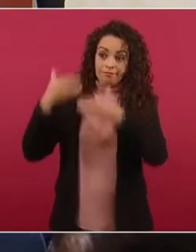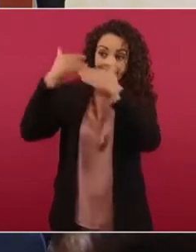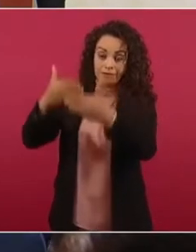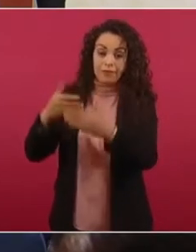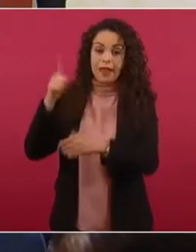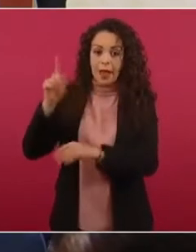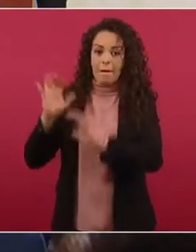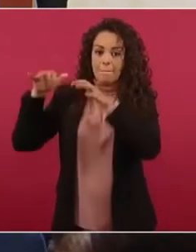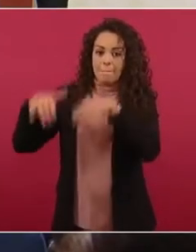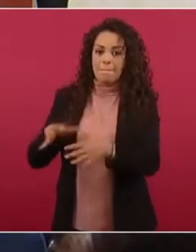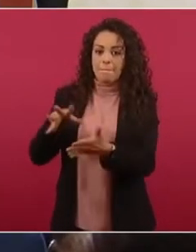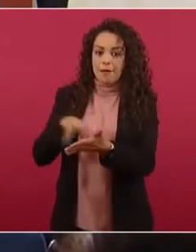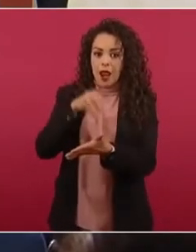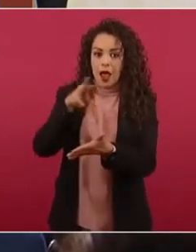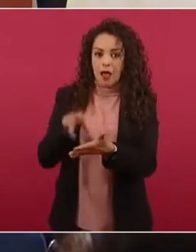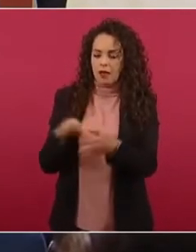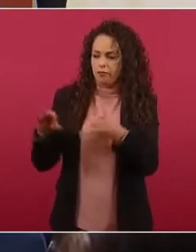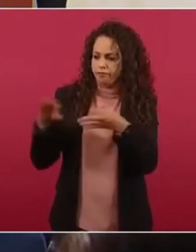a 500 metros.